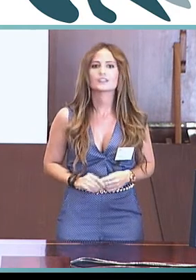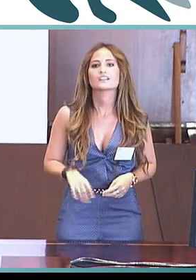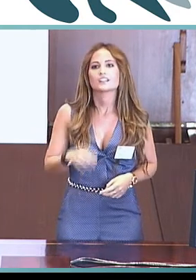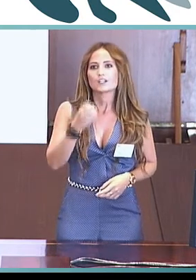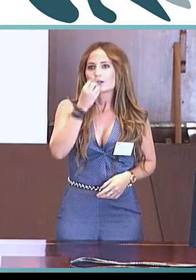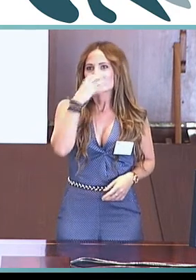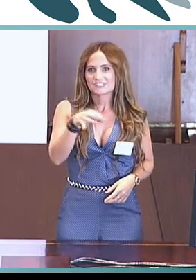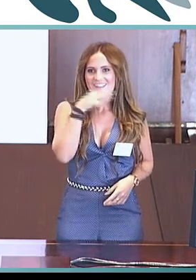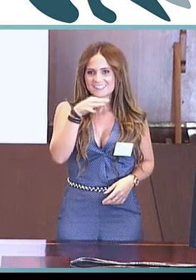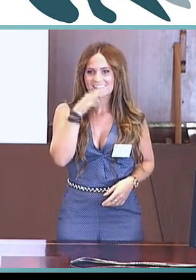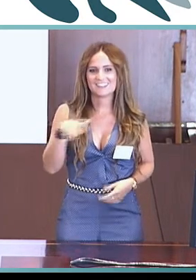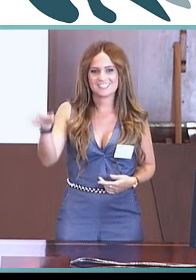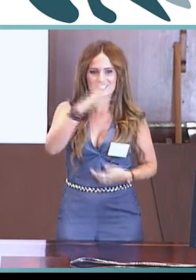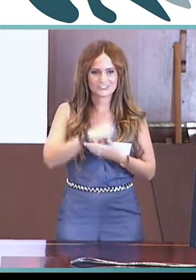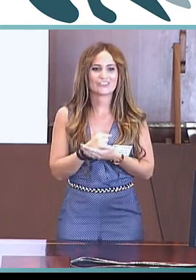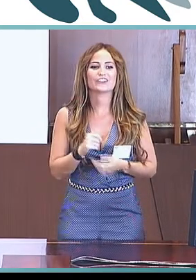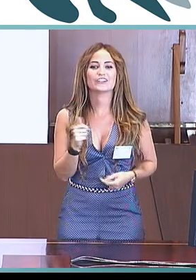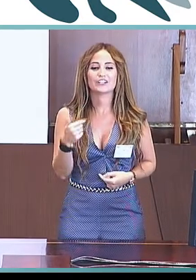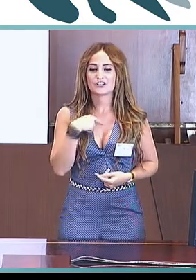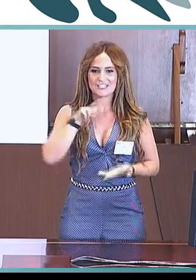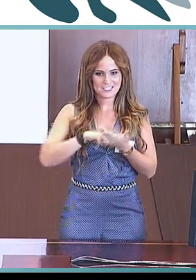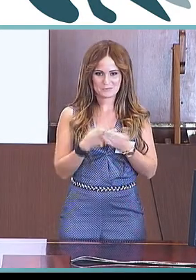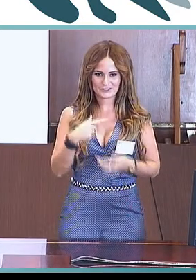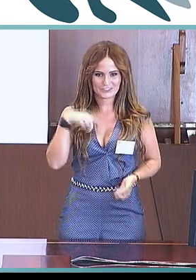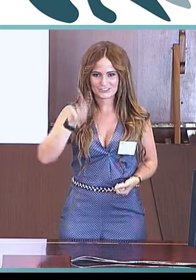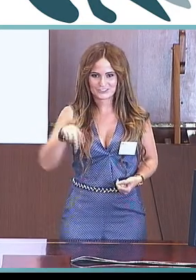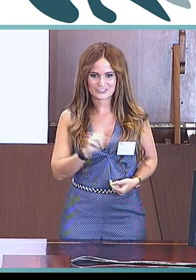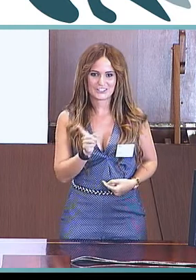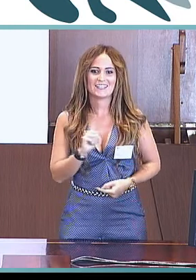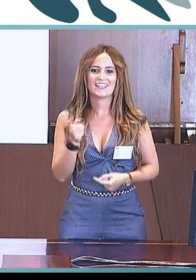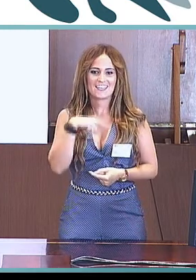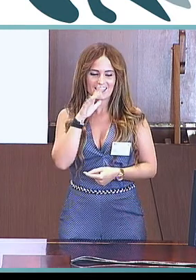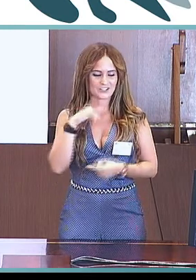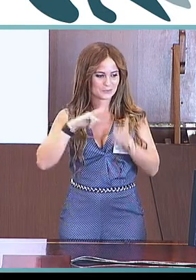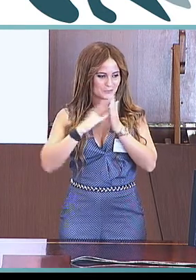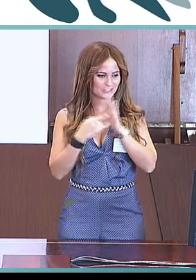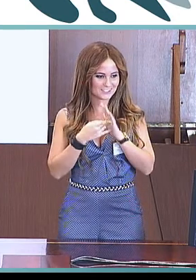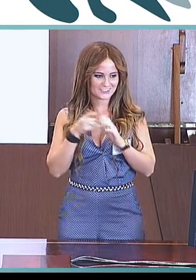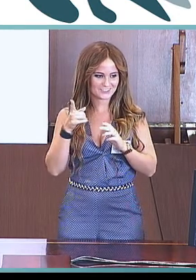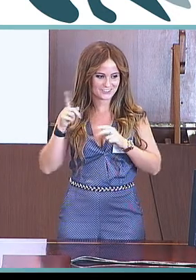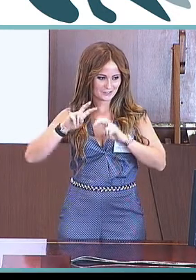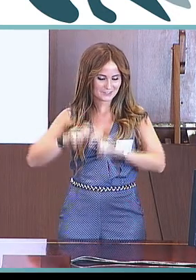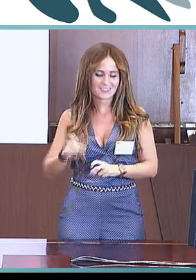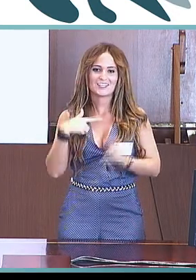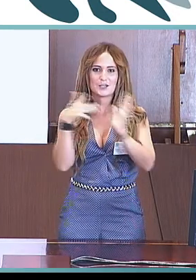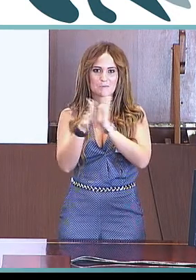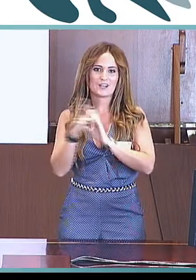Buenas tardes y encantada de estar aquí de nuevo.